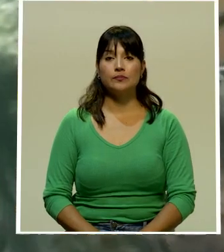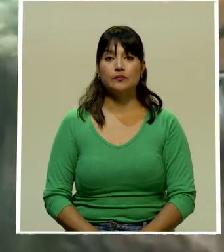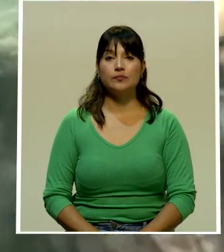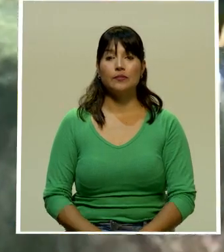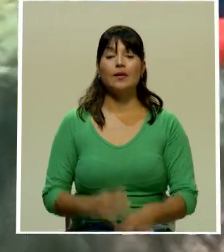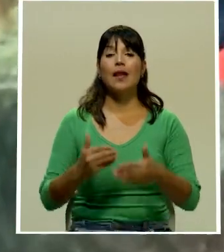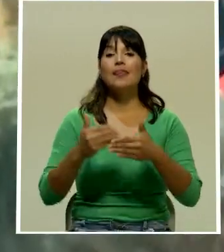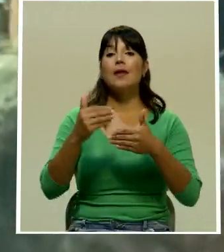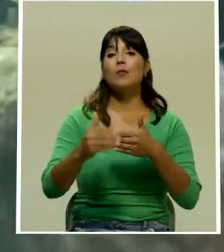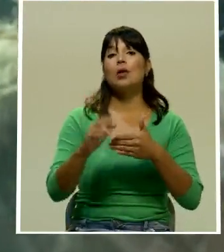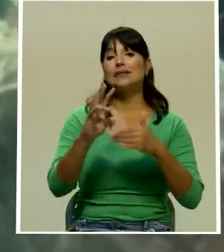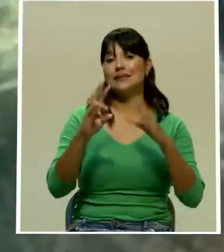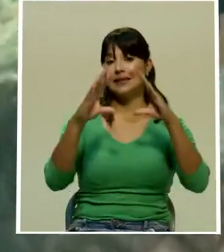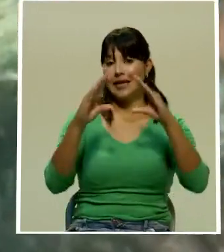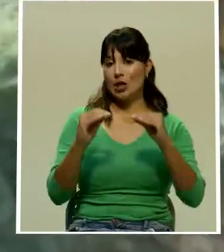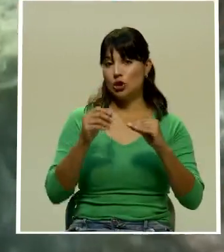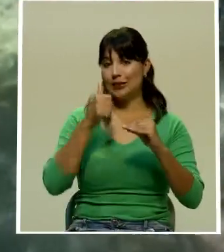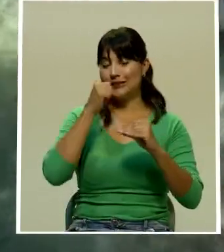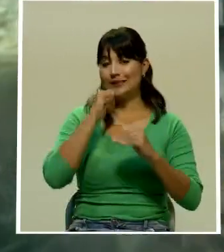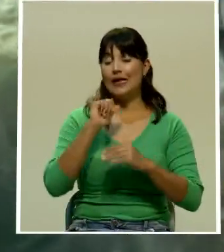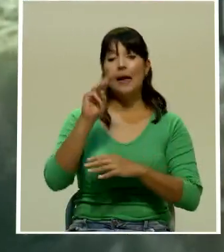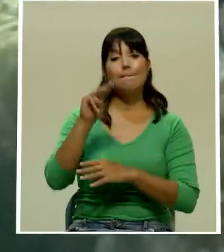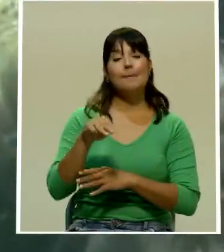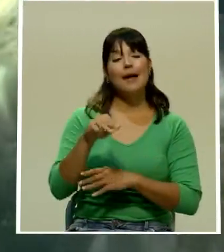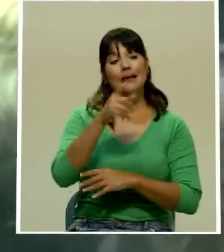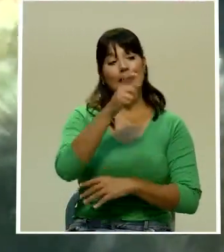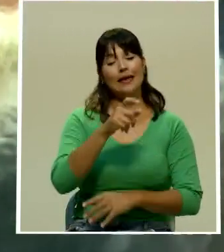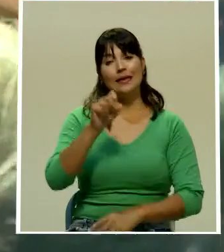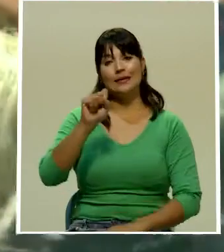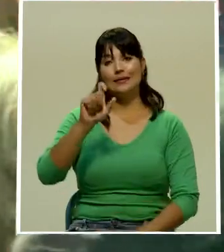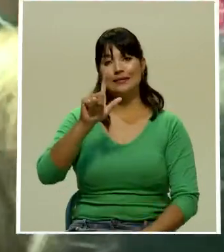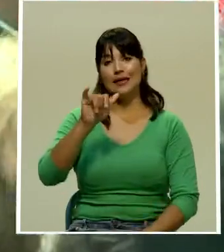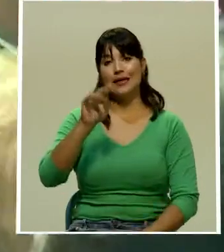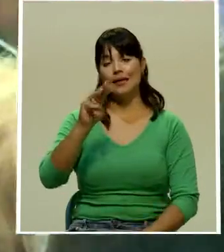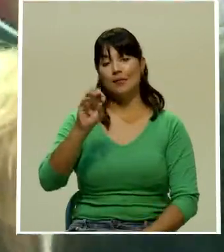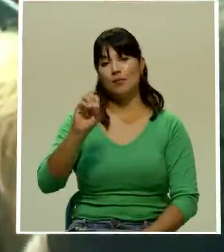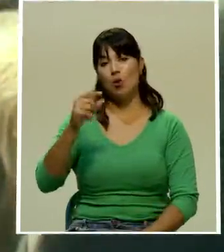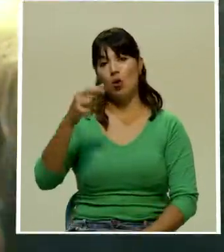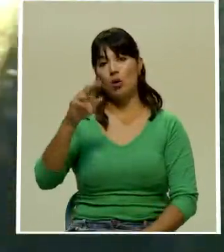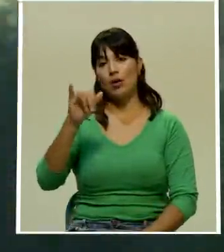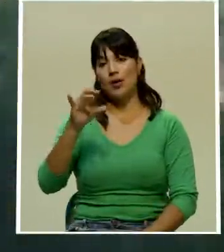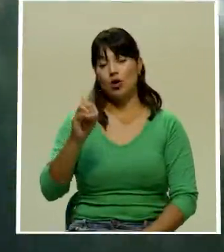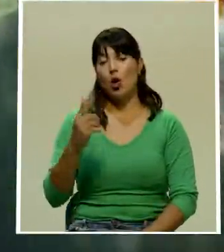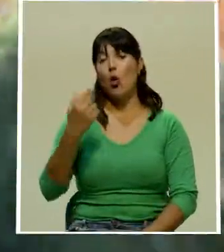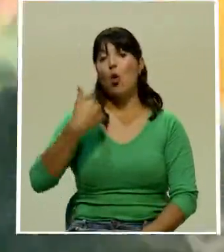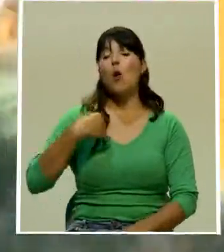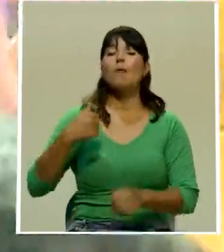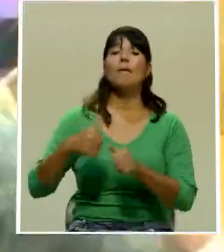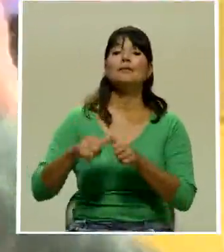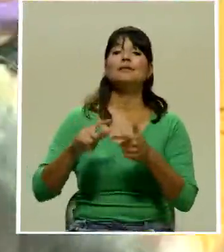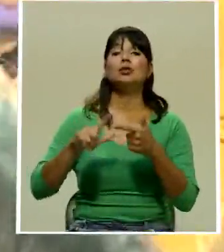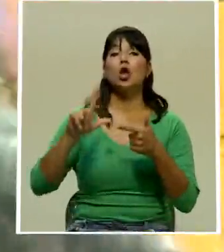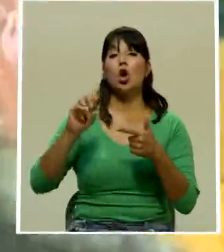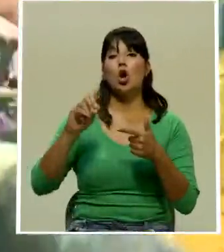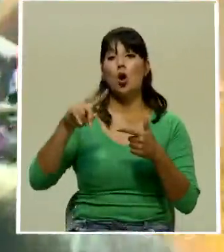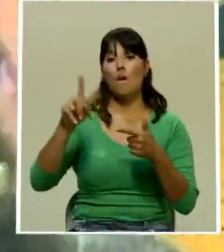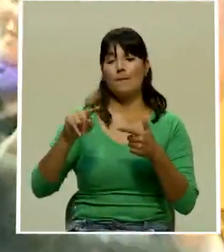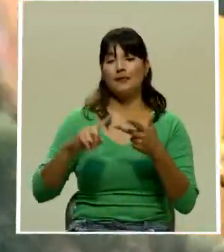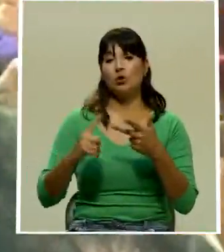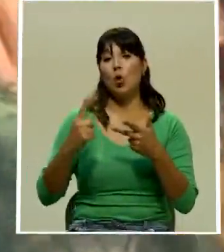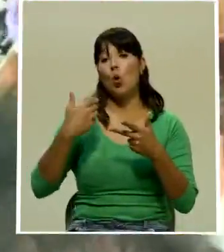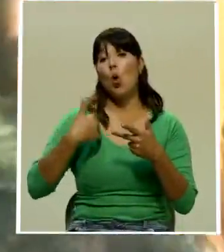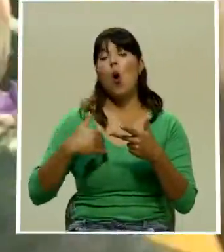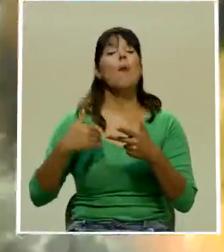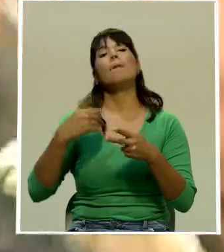Pasada las 7 de la noche de este martes, Celi Moguido, una mujer de apellido López y un hombre de apellido Villalobos salieron del juzgado